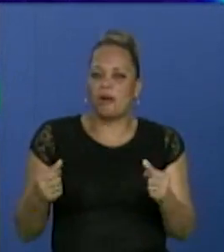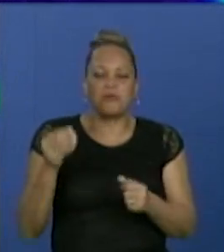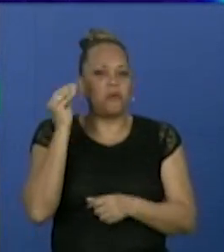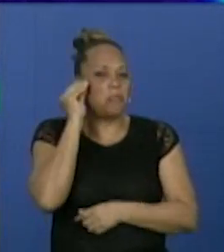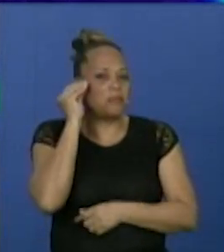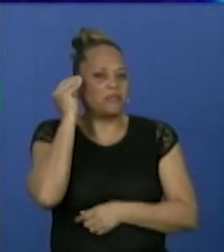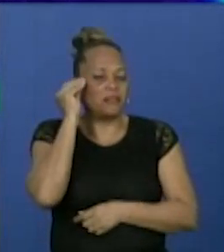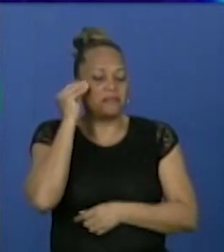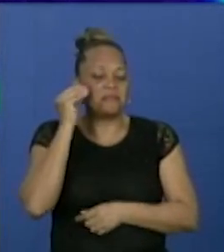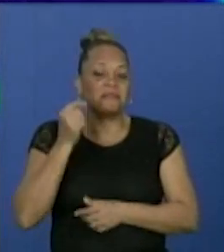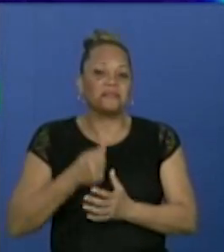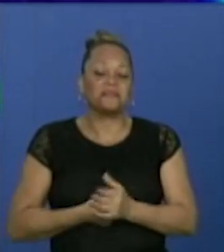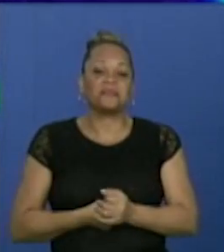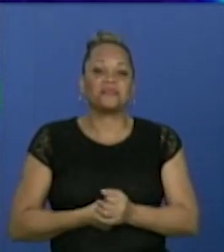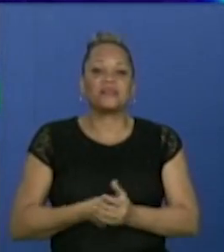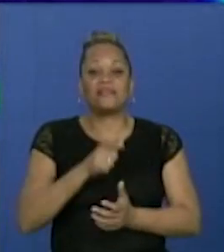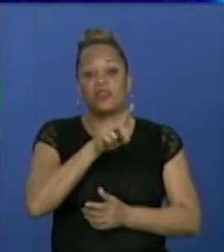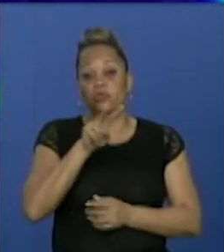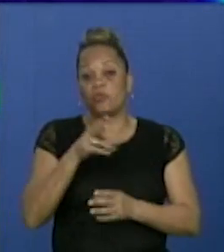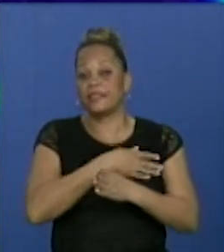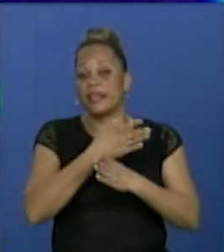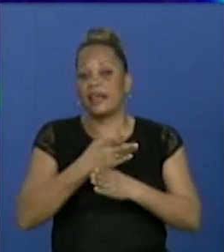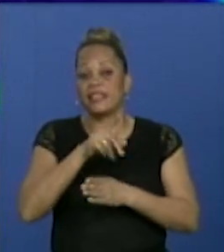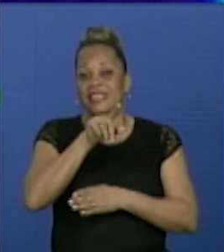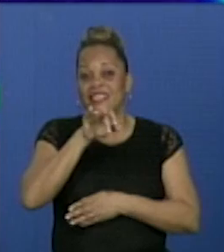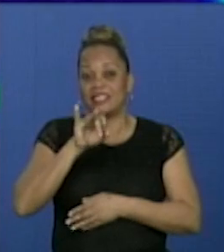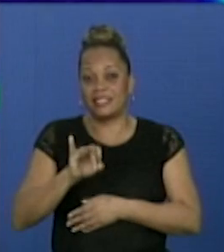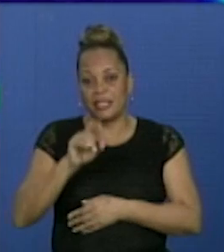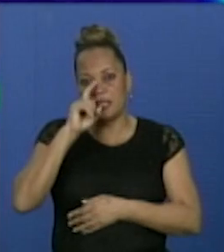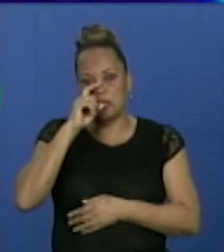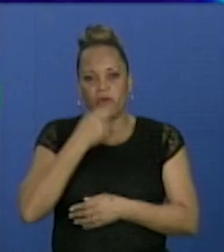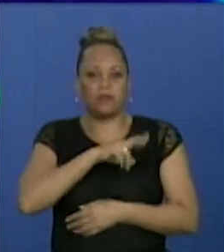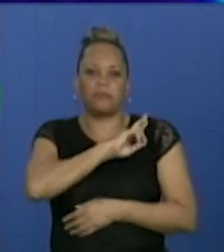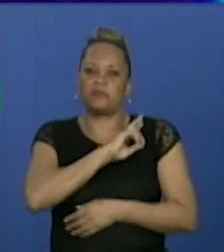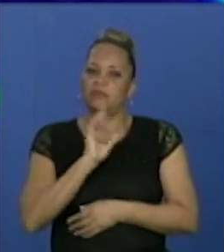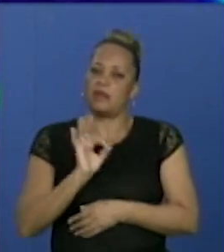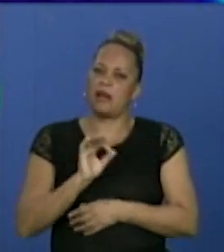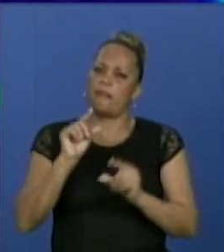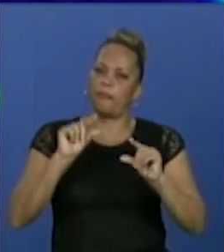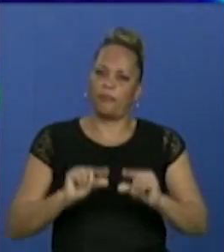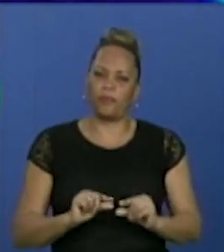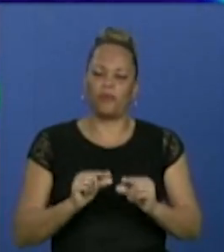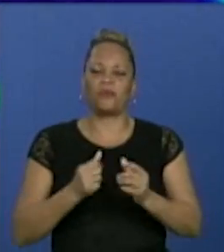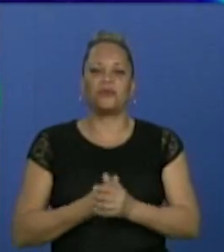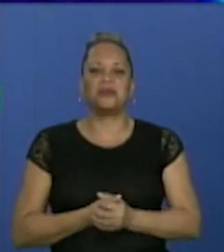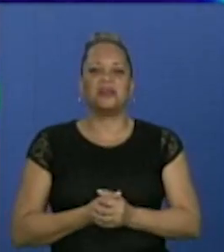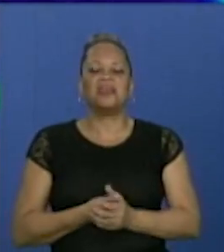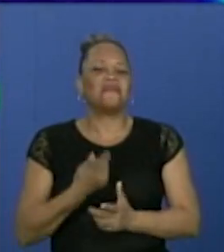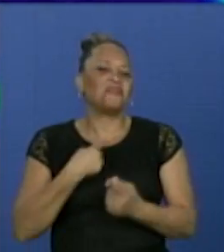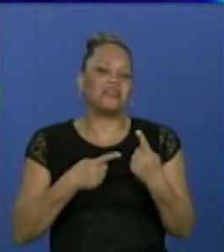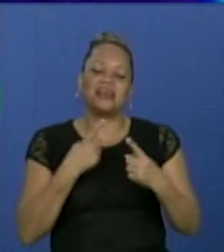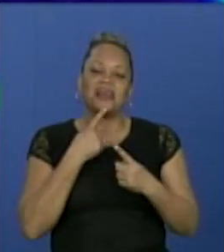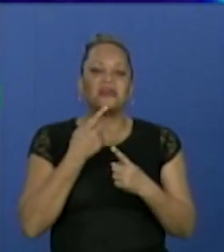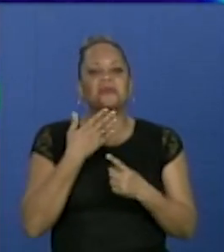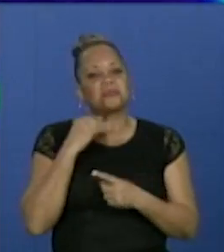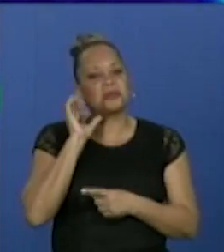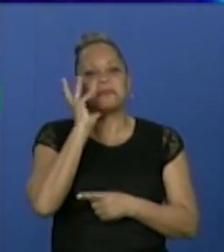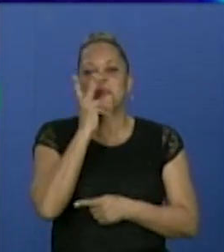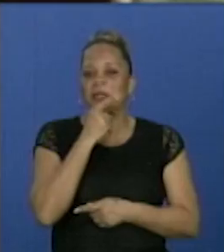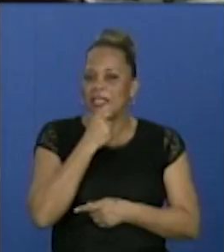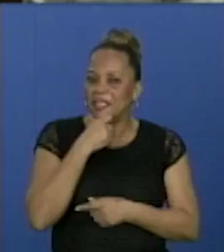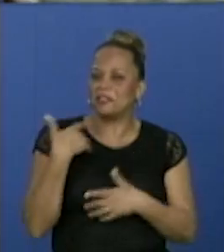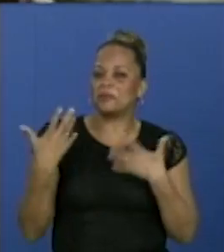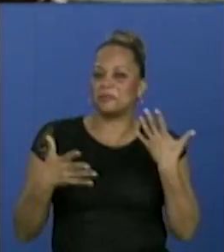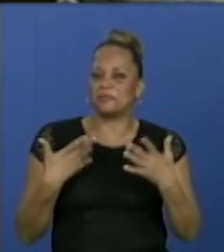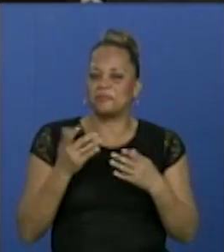Y tendría, bueno, de los 12 a los 17, tampoco tenía mucha responsabilidad, entonces, nada, fue como un viaje muy hermoso y